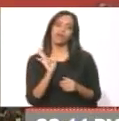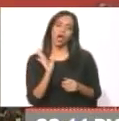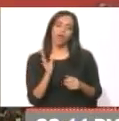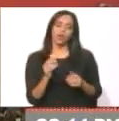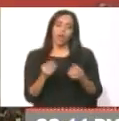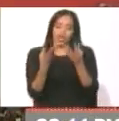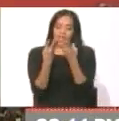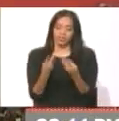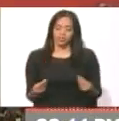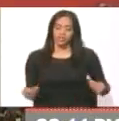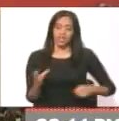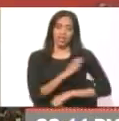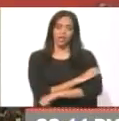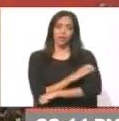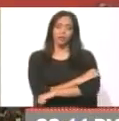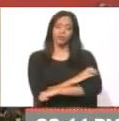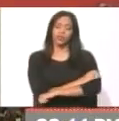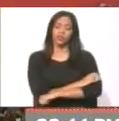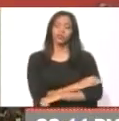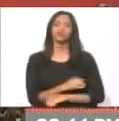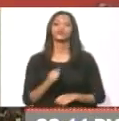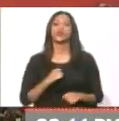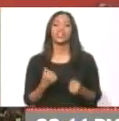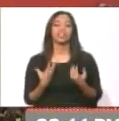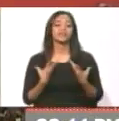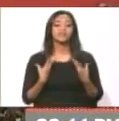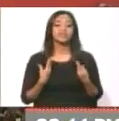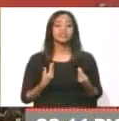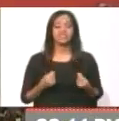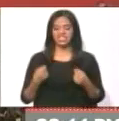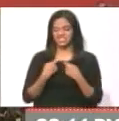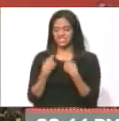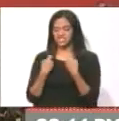destrucción de la derecha, son las ambiciones de su gente.